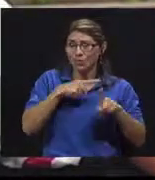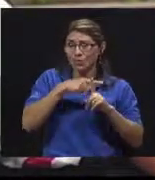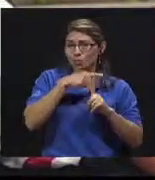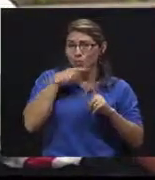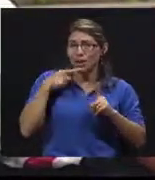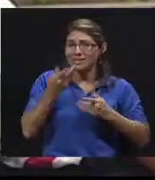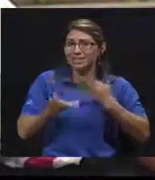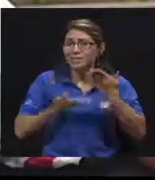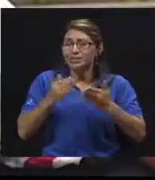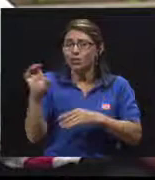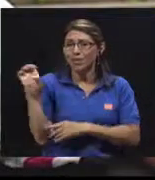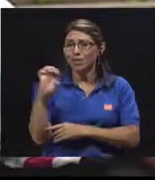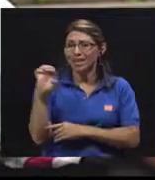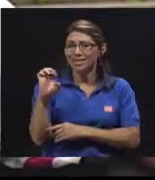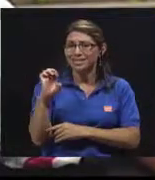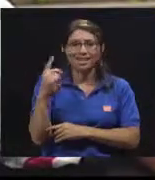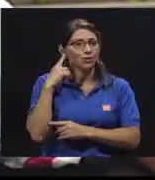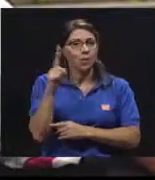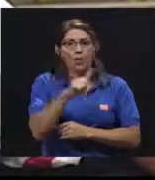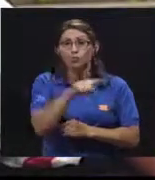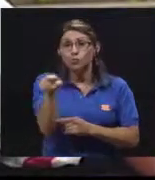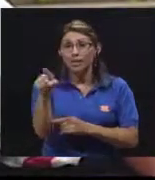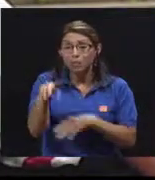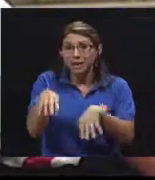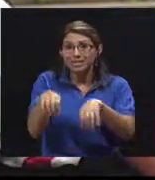emergencias, no es un servicio de una cita programada.